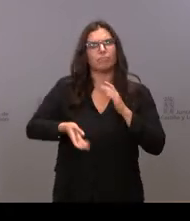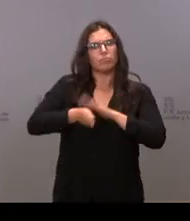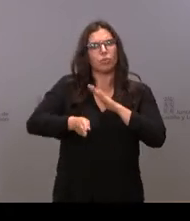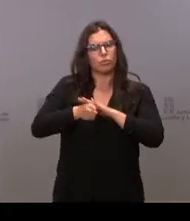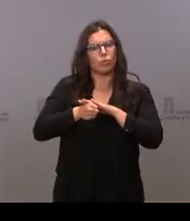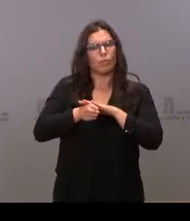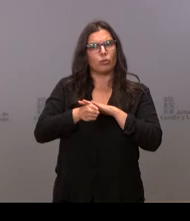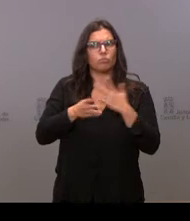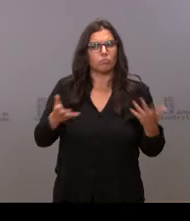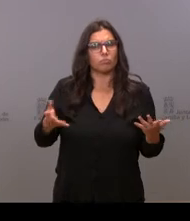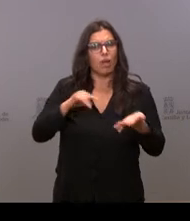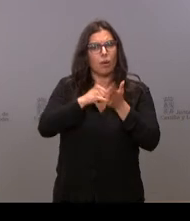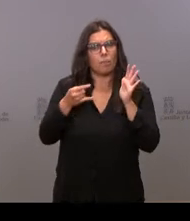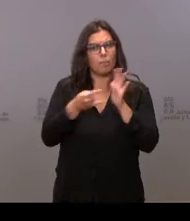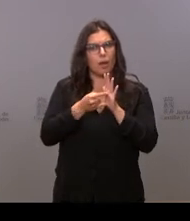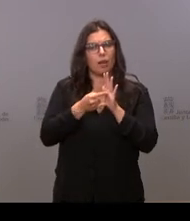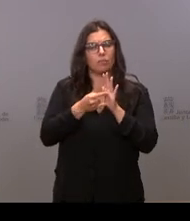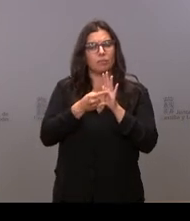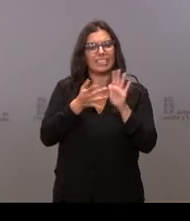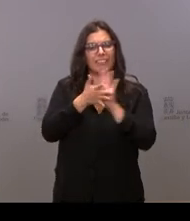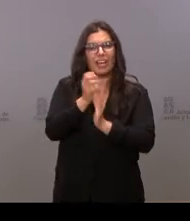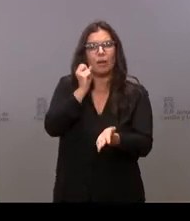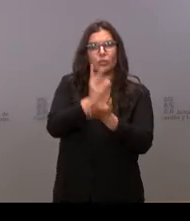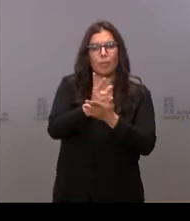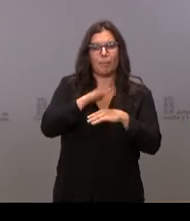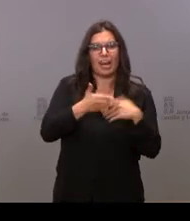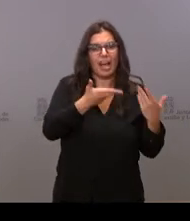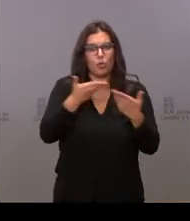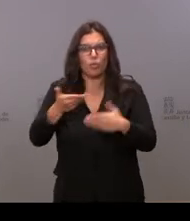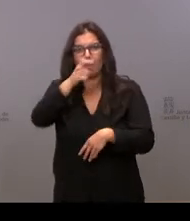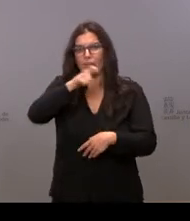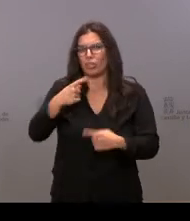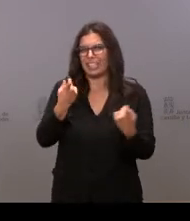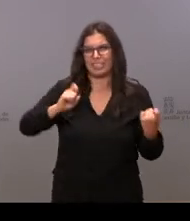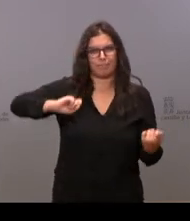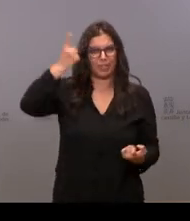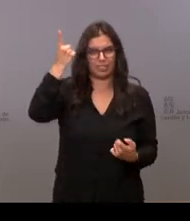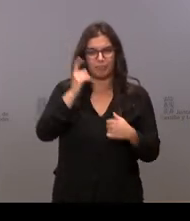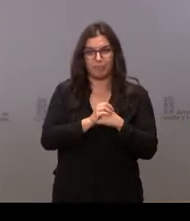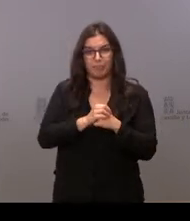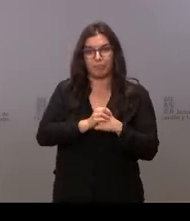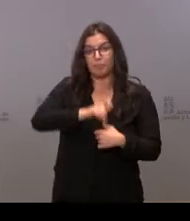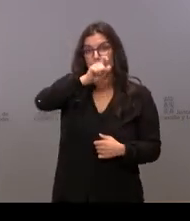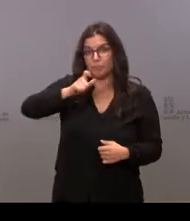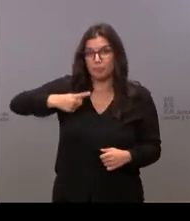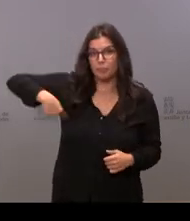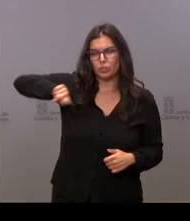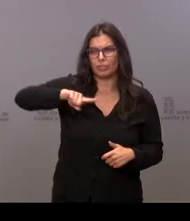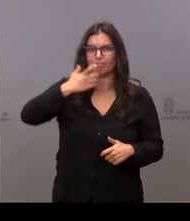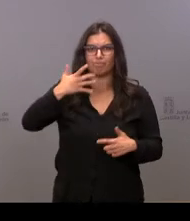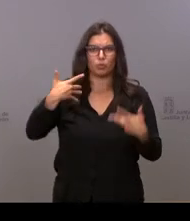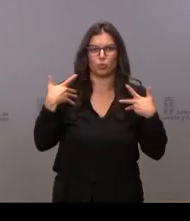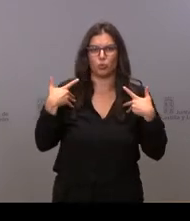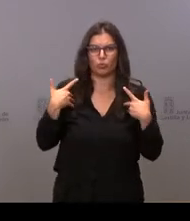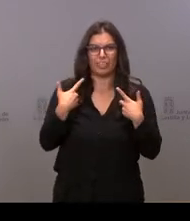con este plan apostando por ayudar a quienes más lo necesitan. Aquellas personas que sufren, que